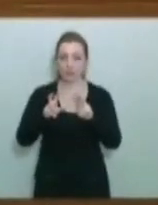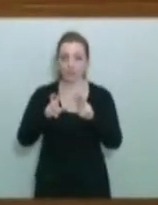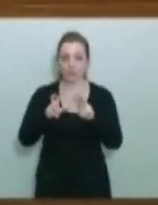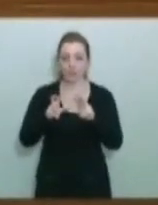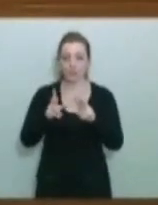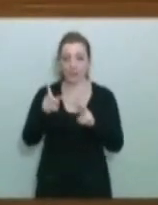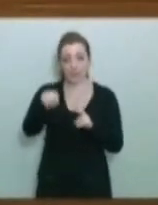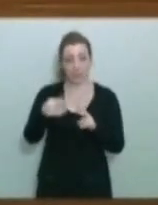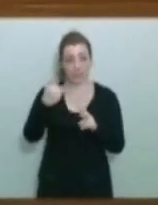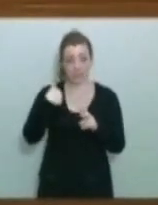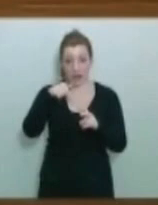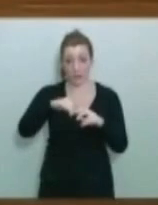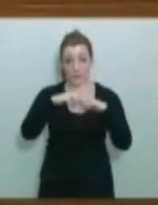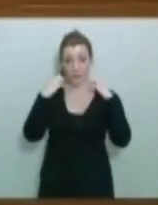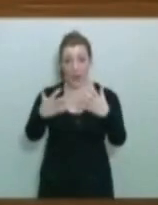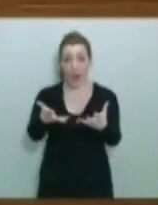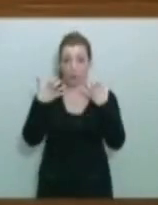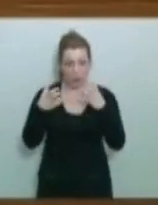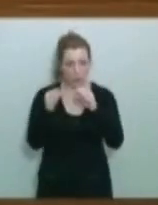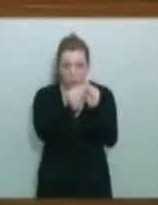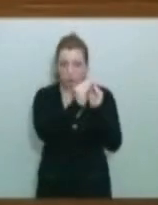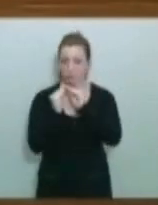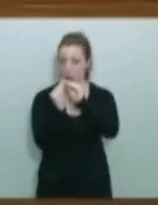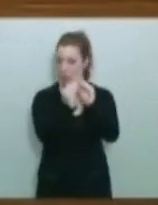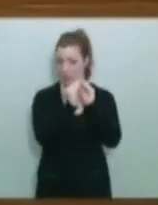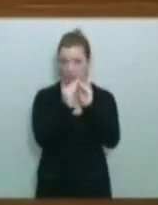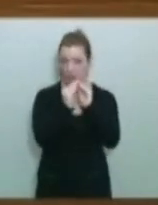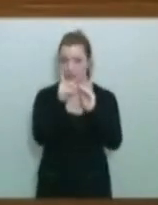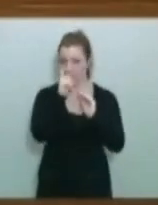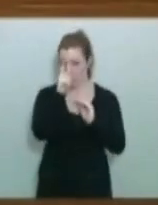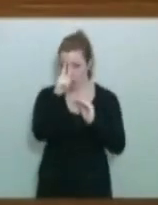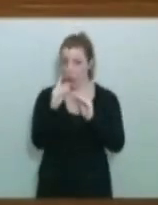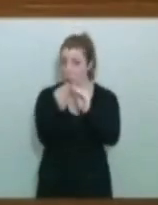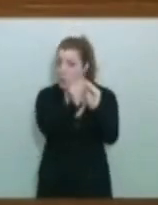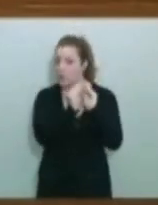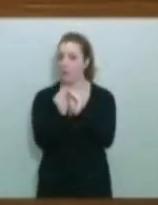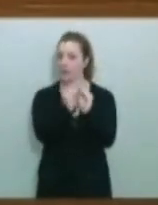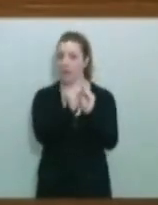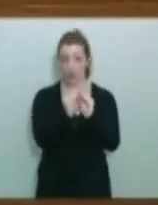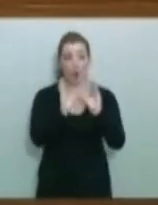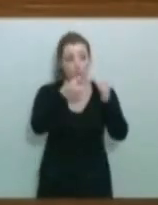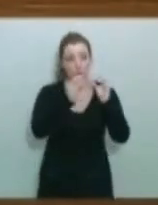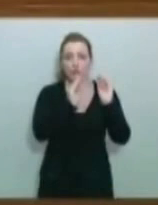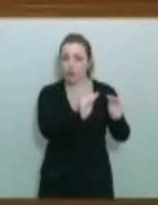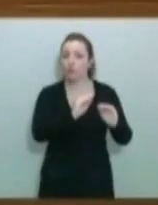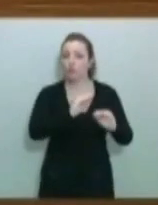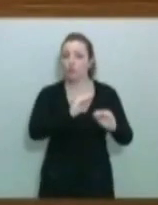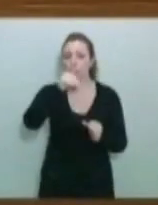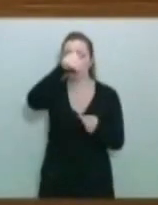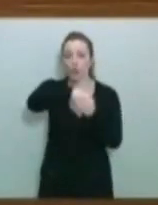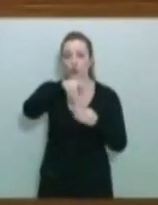También fue aprobado en esta Cámara y, además, por unanimidad, se lo recuerdo, por unanimidad, y su grupo lo votó. además, en aquel